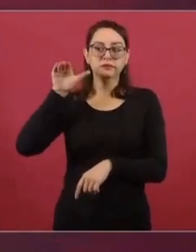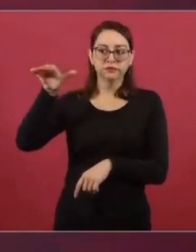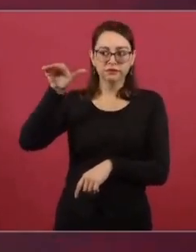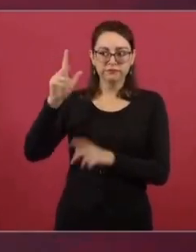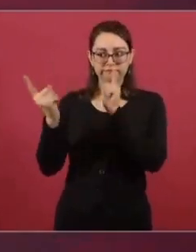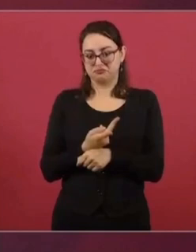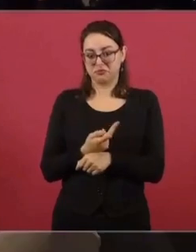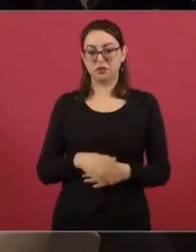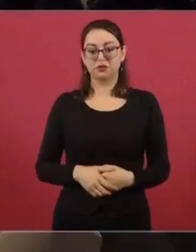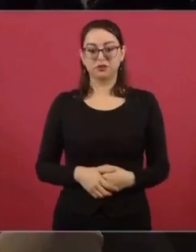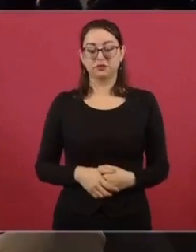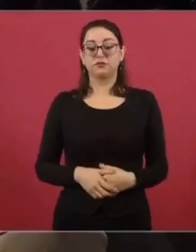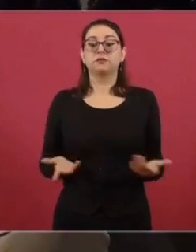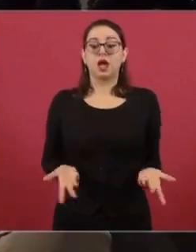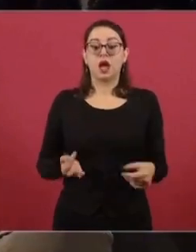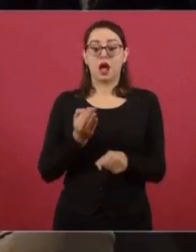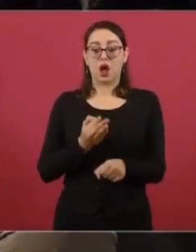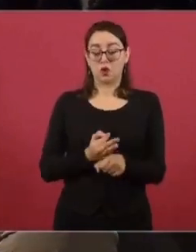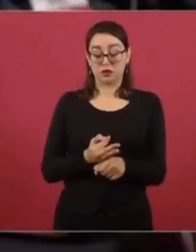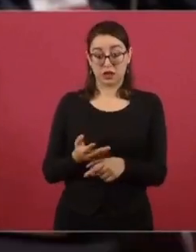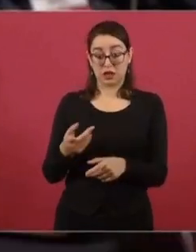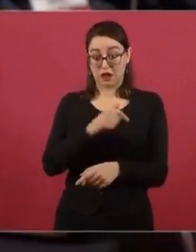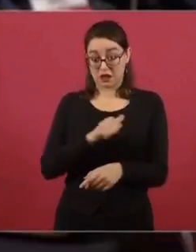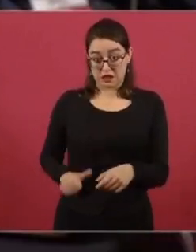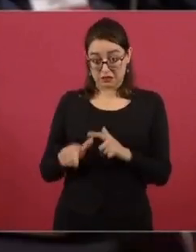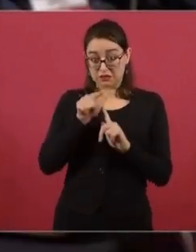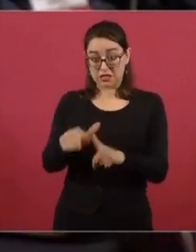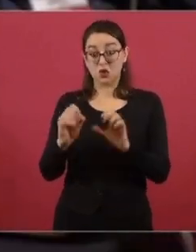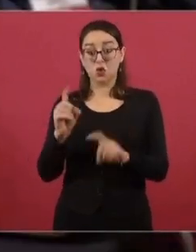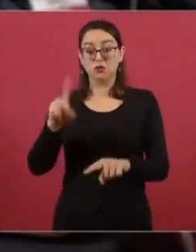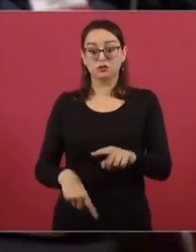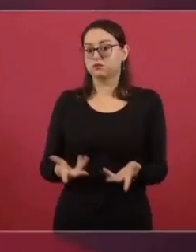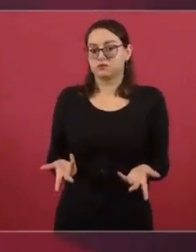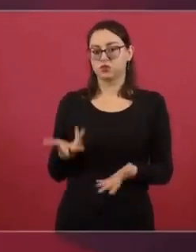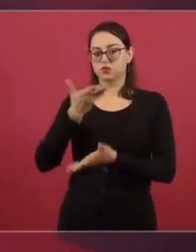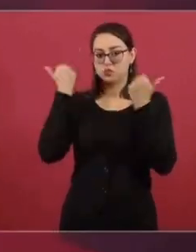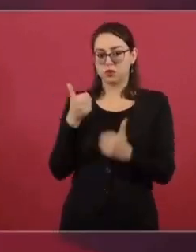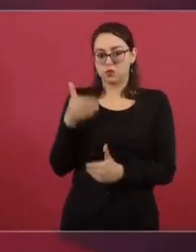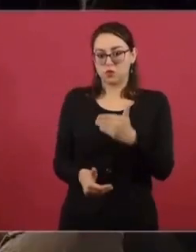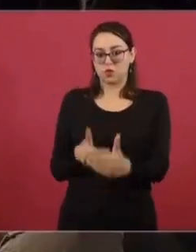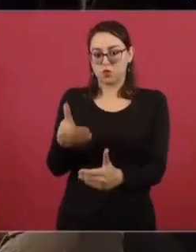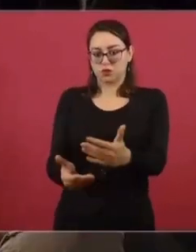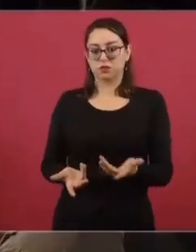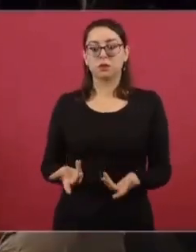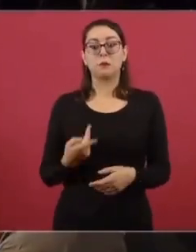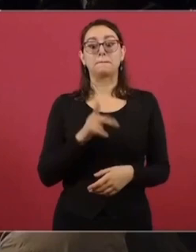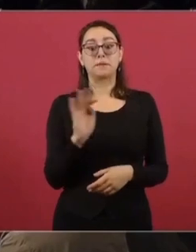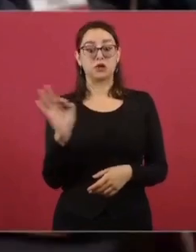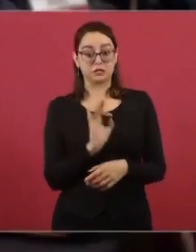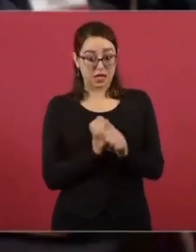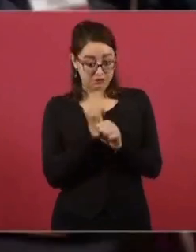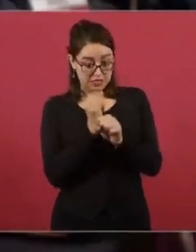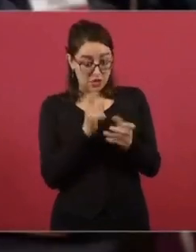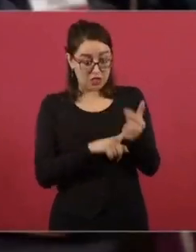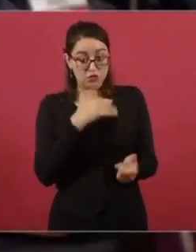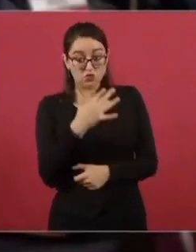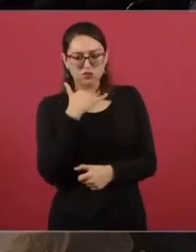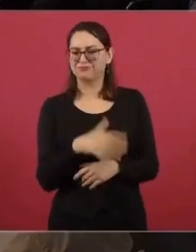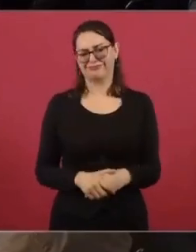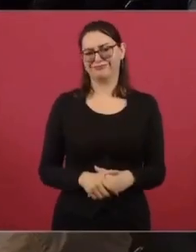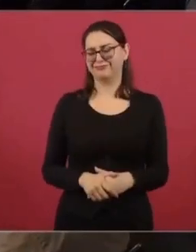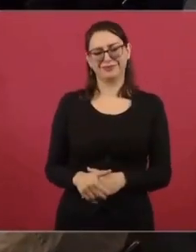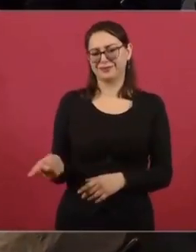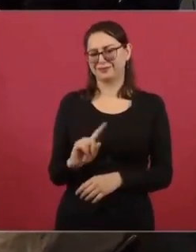Guerrero No sabemos, es que es un proceso que se va a iniciar Pero justamente para evitar que haya contaminación en las investigaciones No, no puede haber